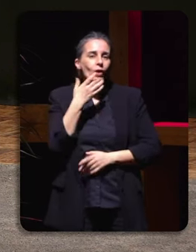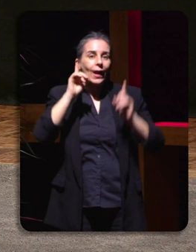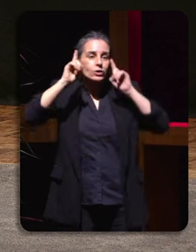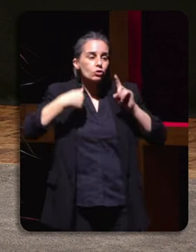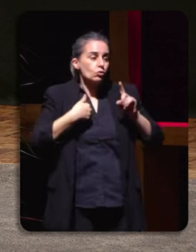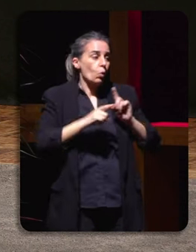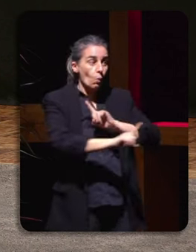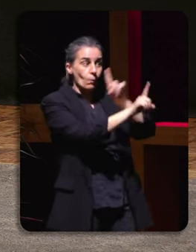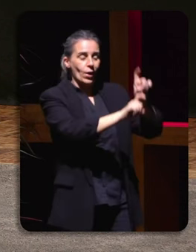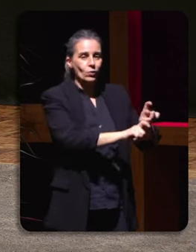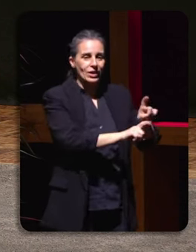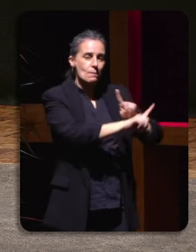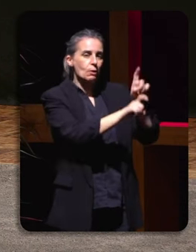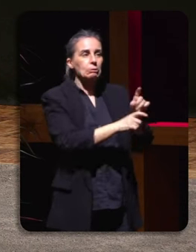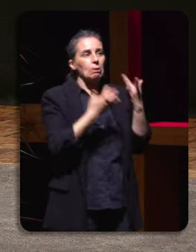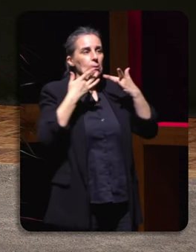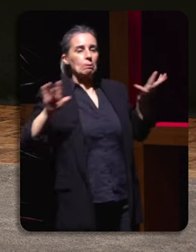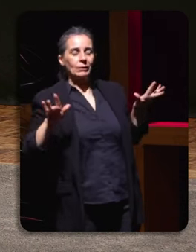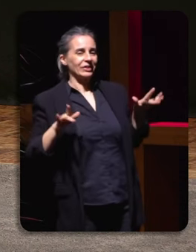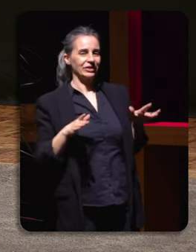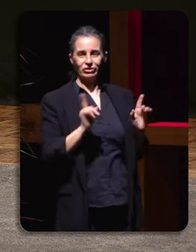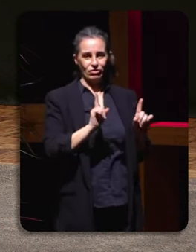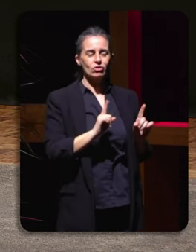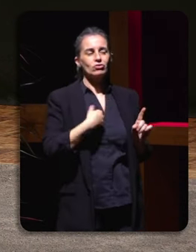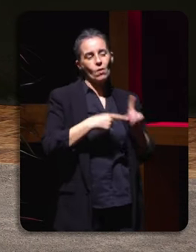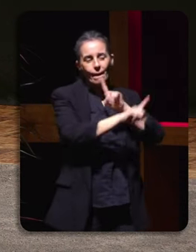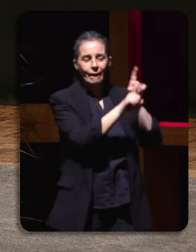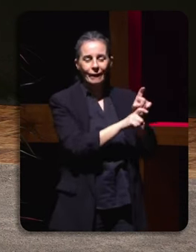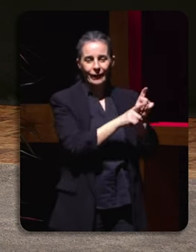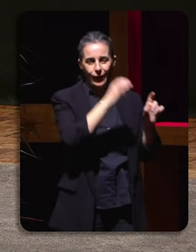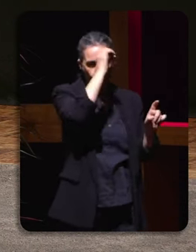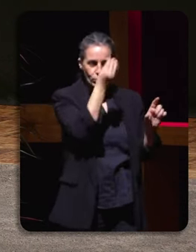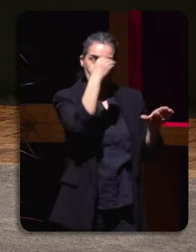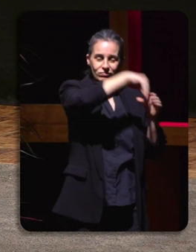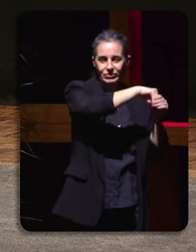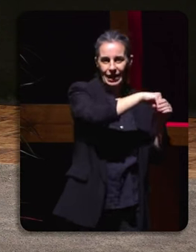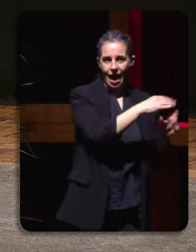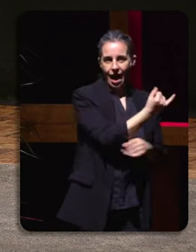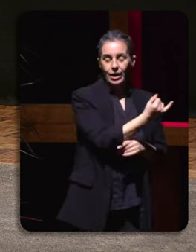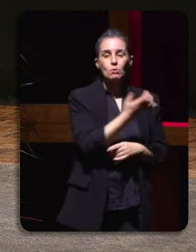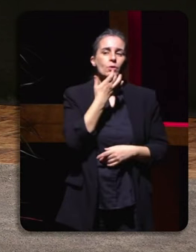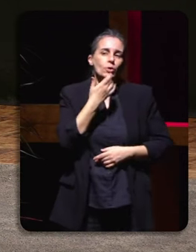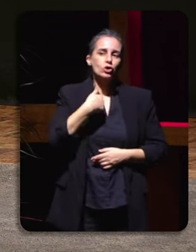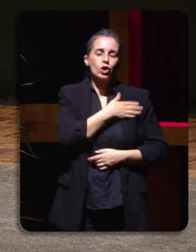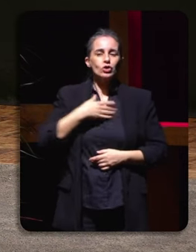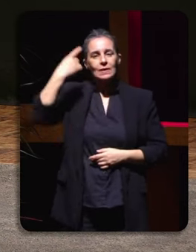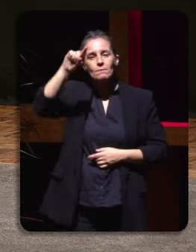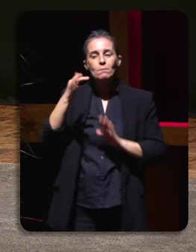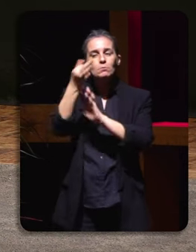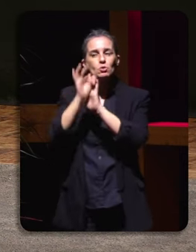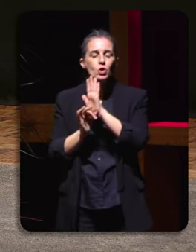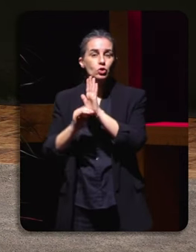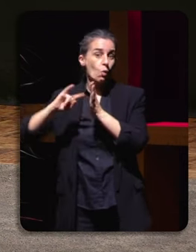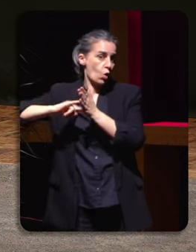non son inofensivas. Cando ti queres coñecer o presuposto dun proxecto, por exemplo, e recordas outro